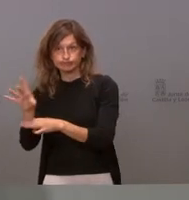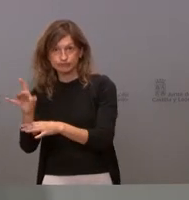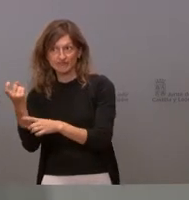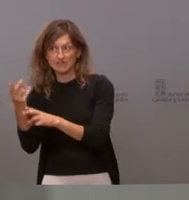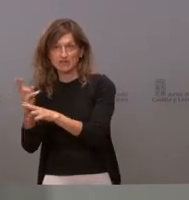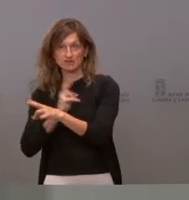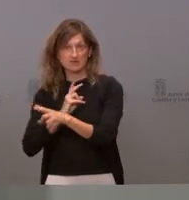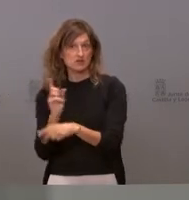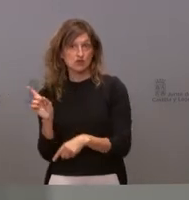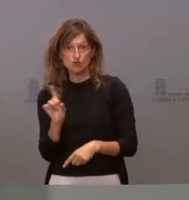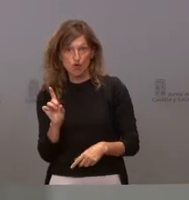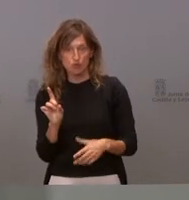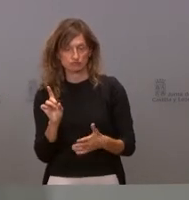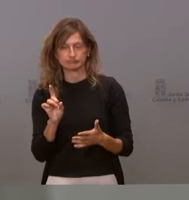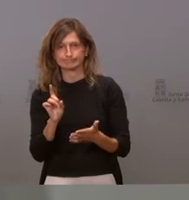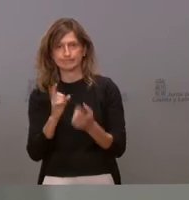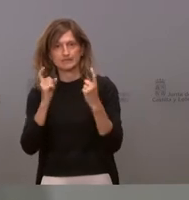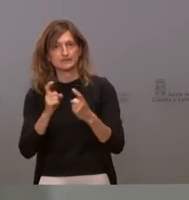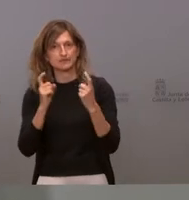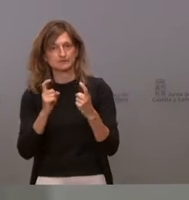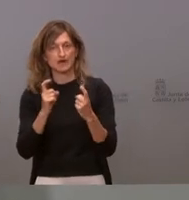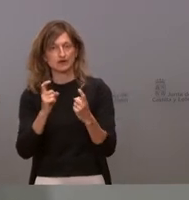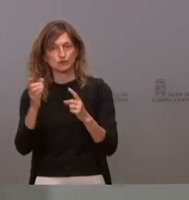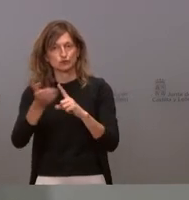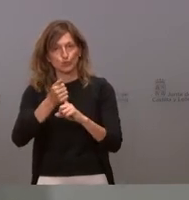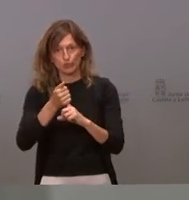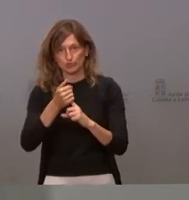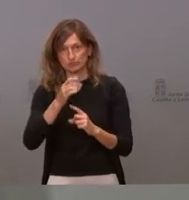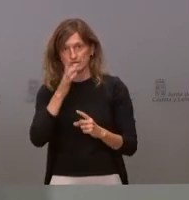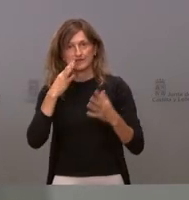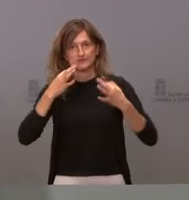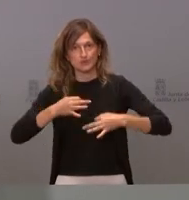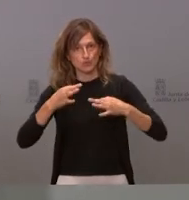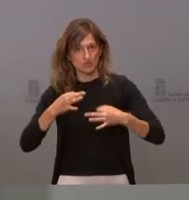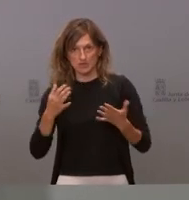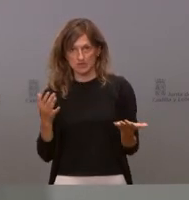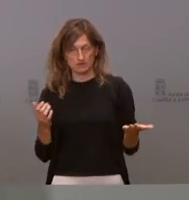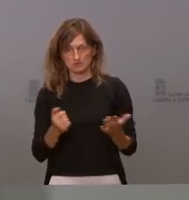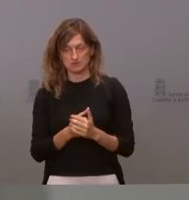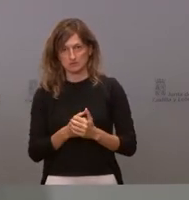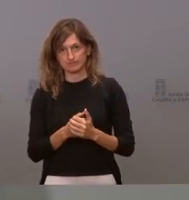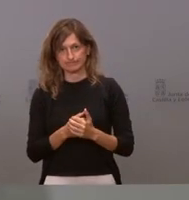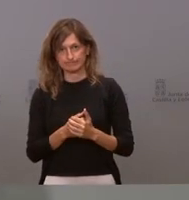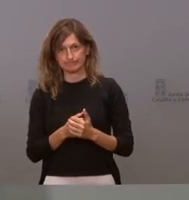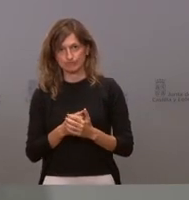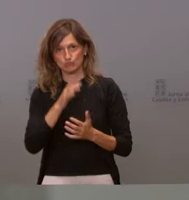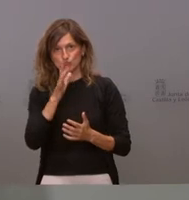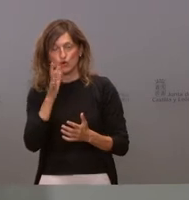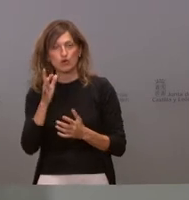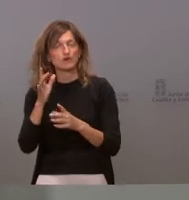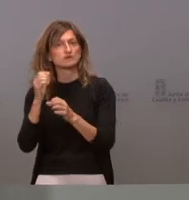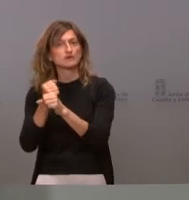así, tendríamos que utilizar todos los medios a nuestro alcance para asegurarnos que se juega dentro